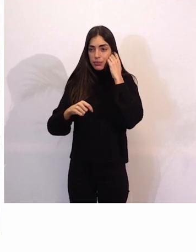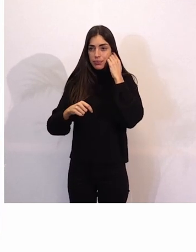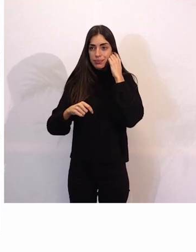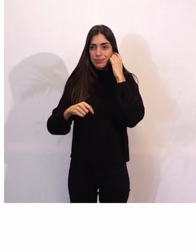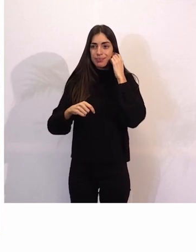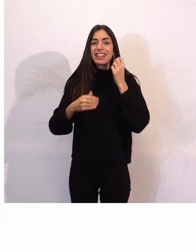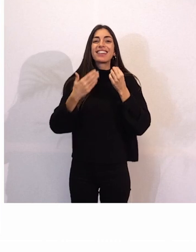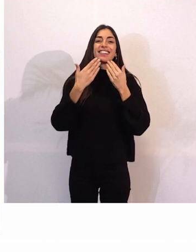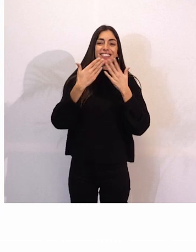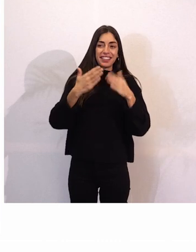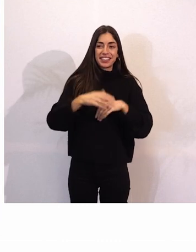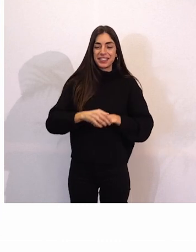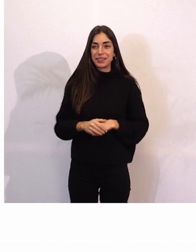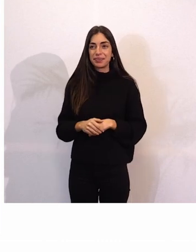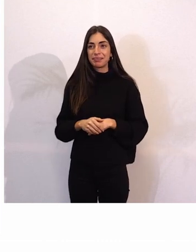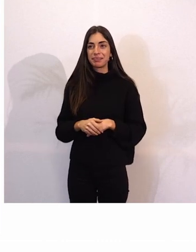Gracias.